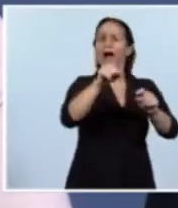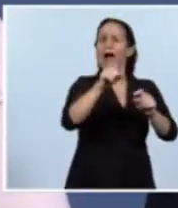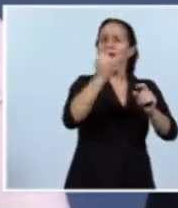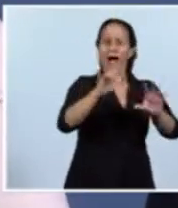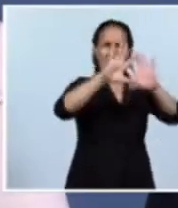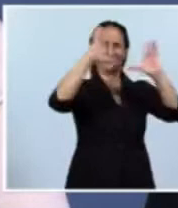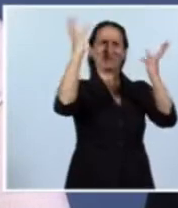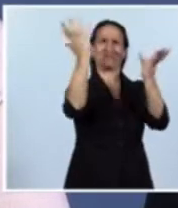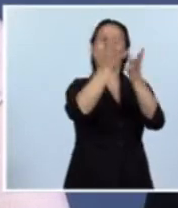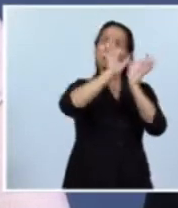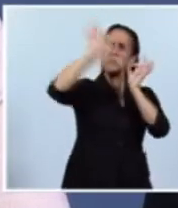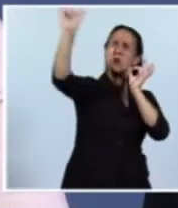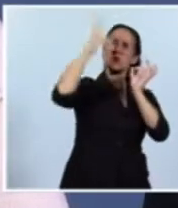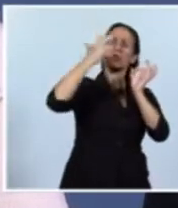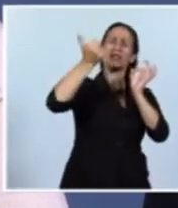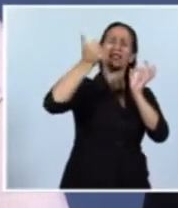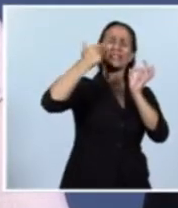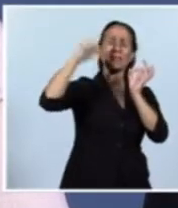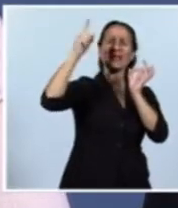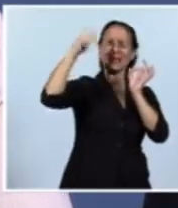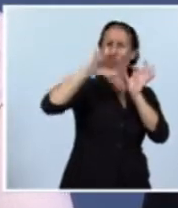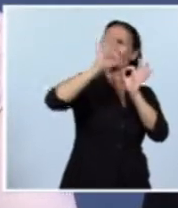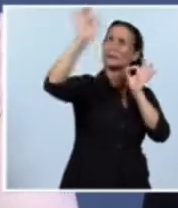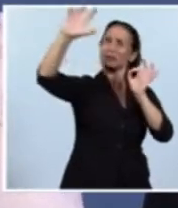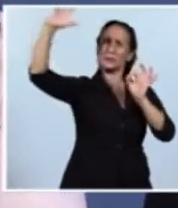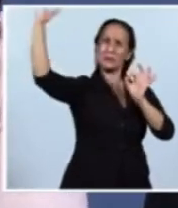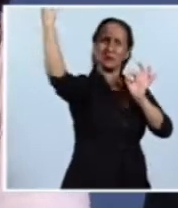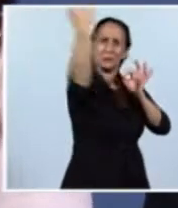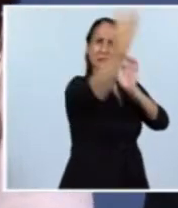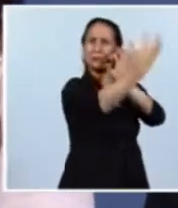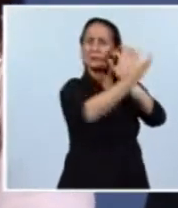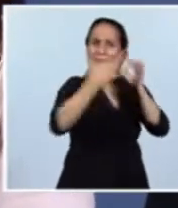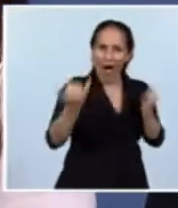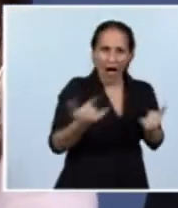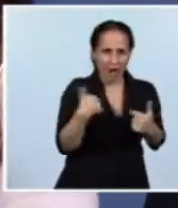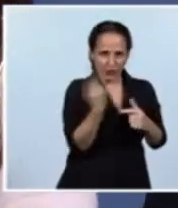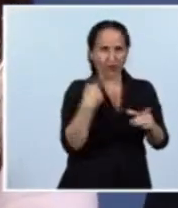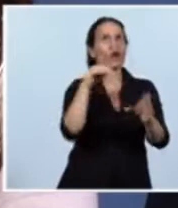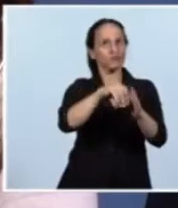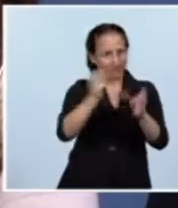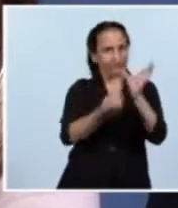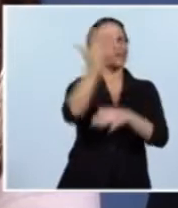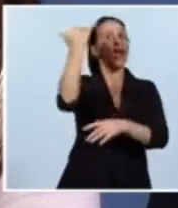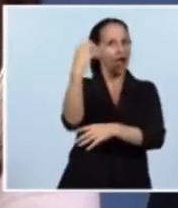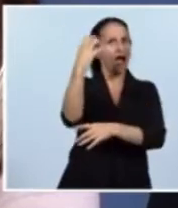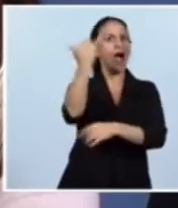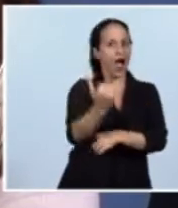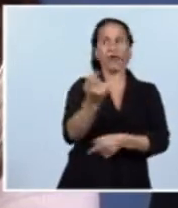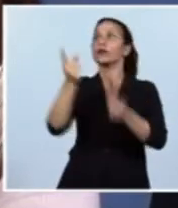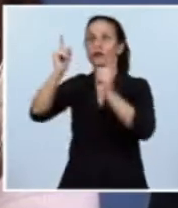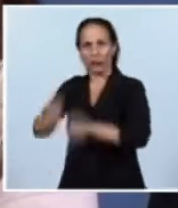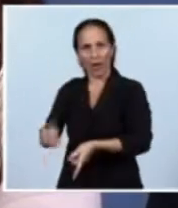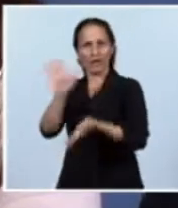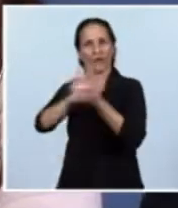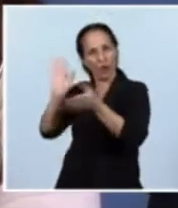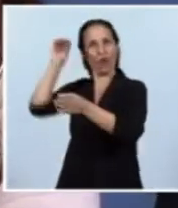36.000 kilómetros de la tierra y somos capaces también de generar eventos biotecnológicos como una